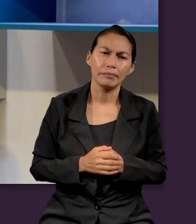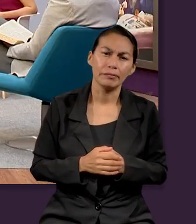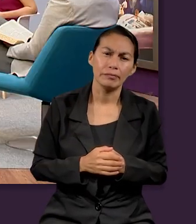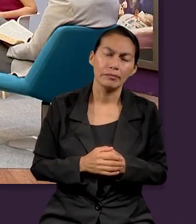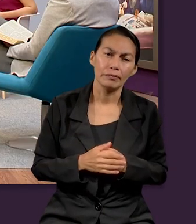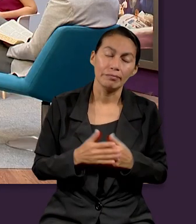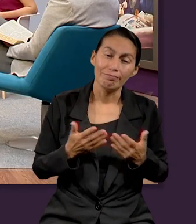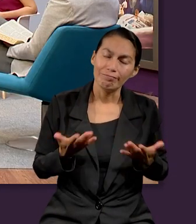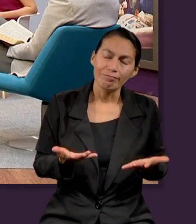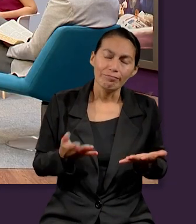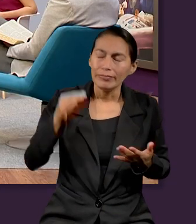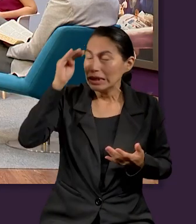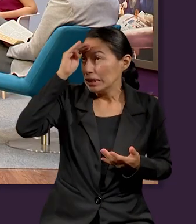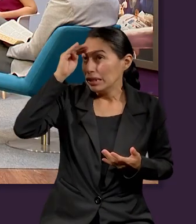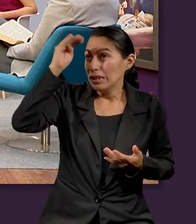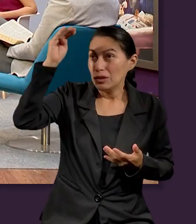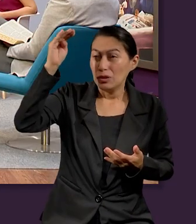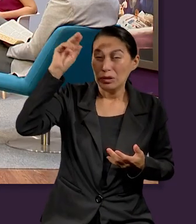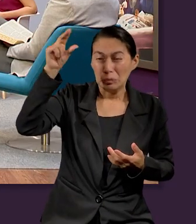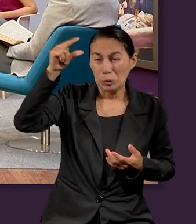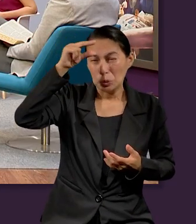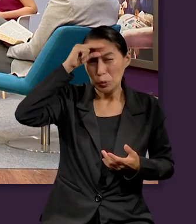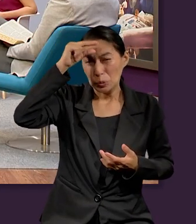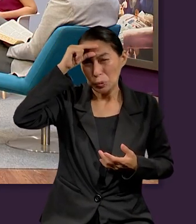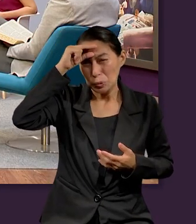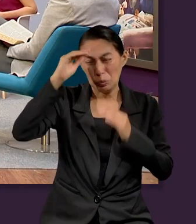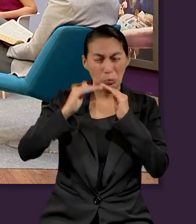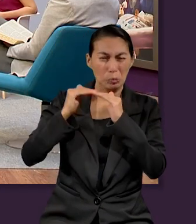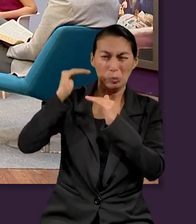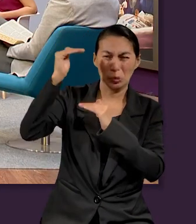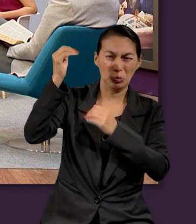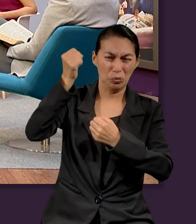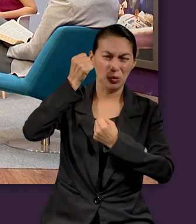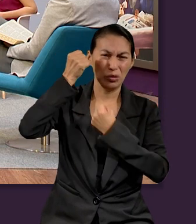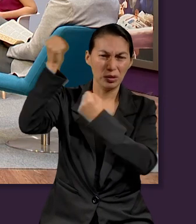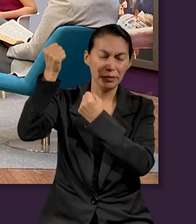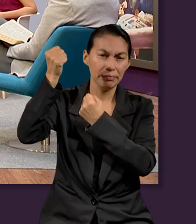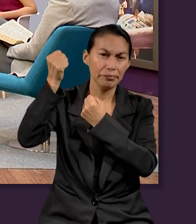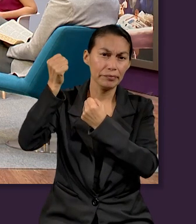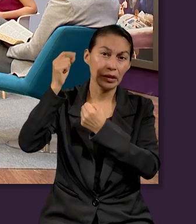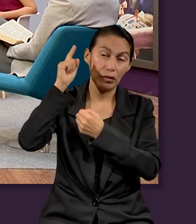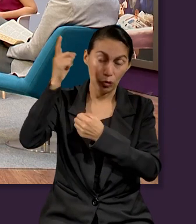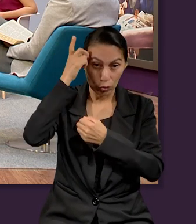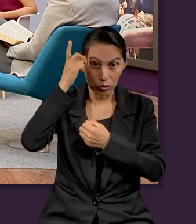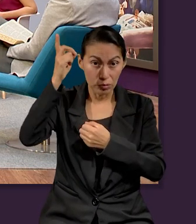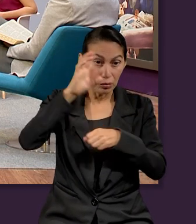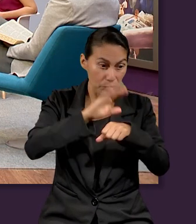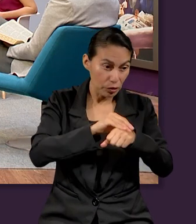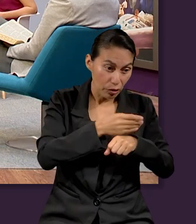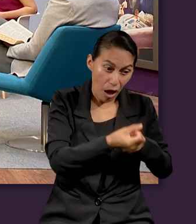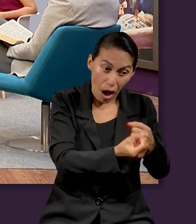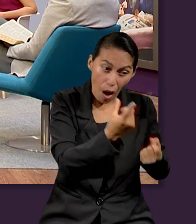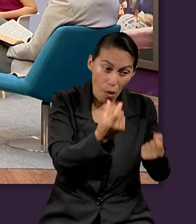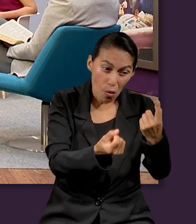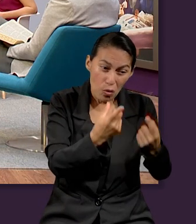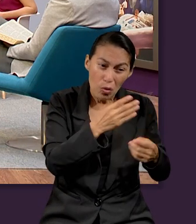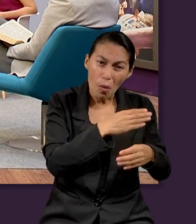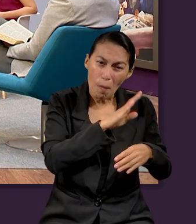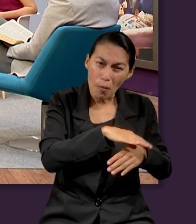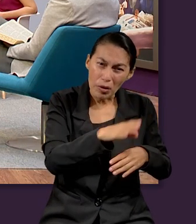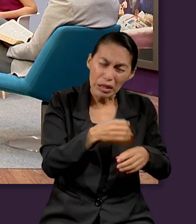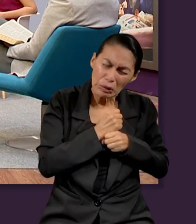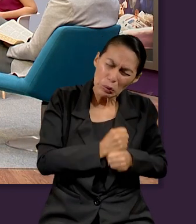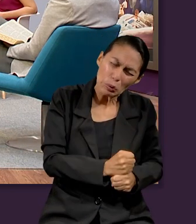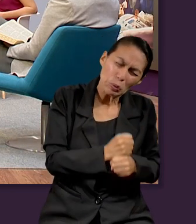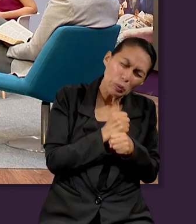El Señor, en su soberanía y en su sabiduría, permitió algunos martirios. Porque la